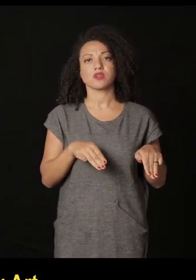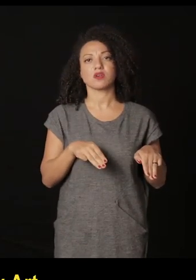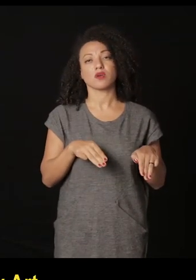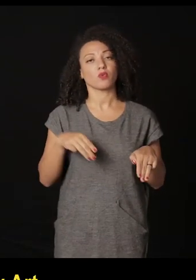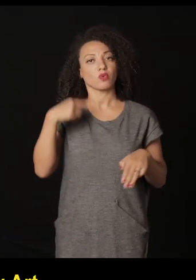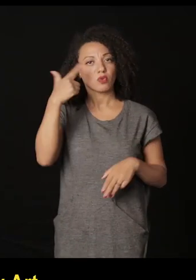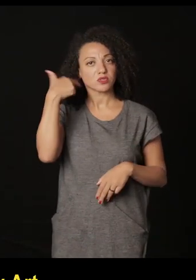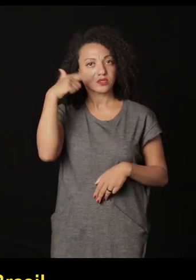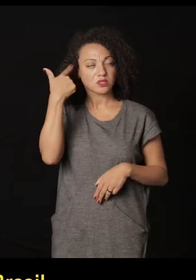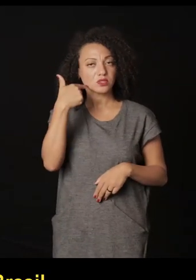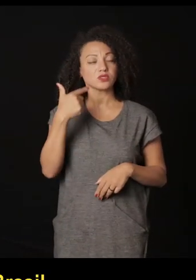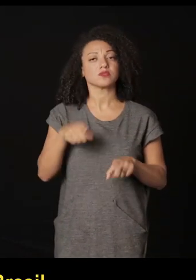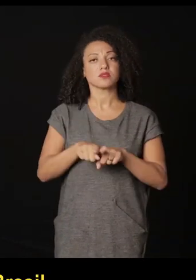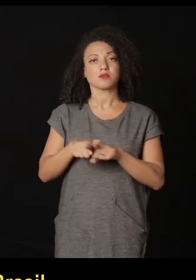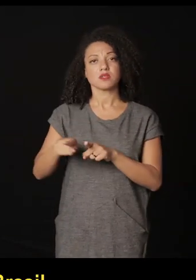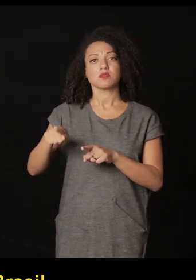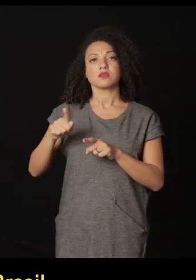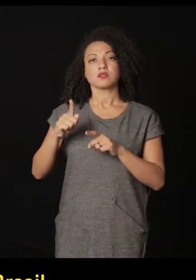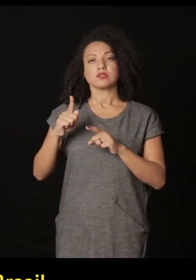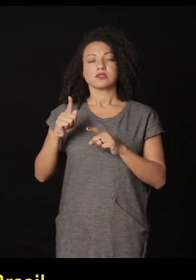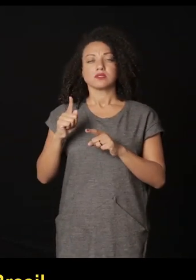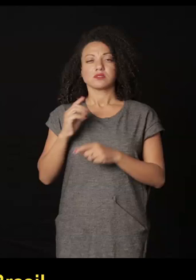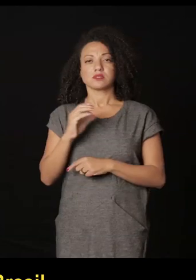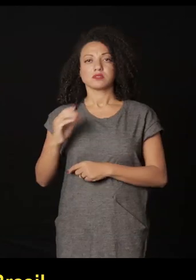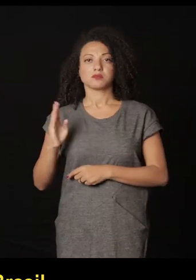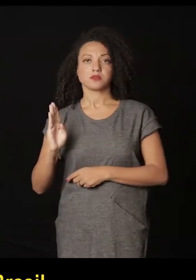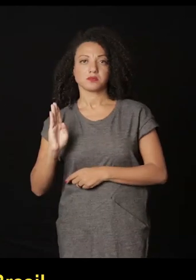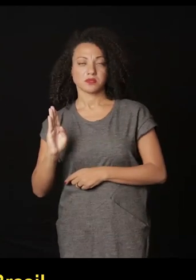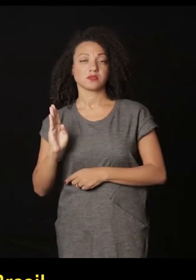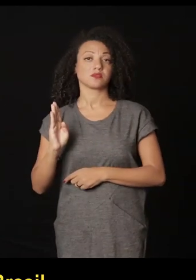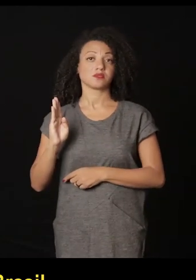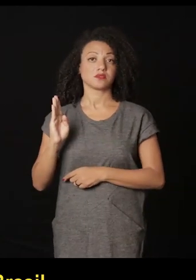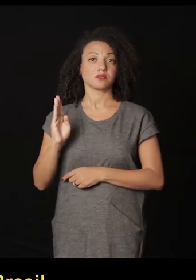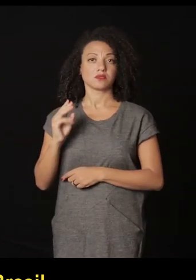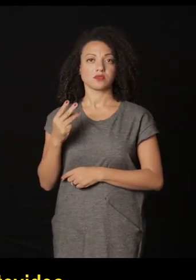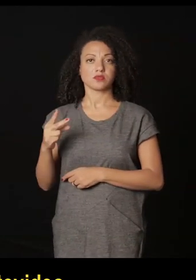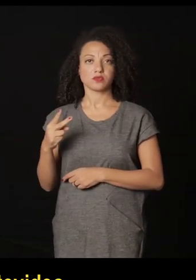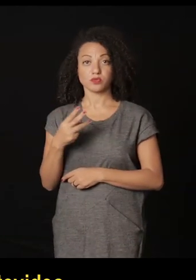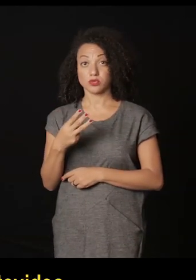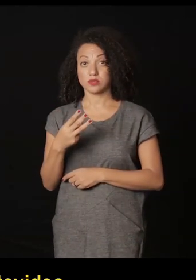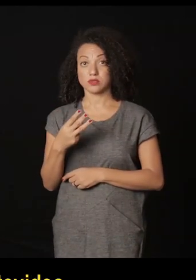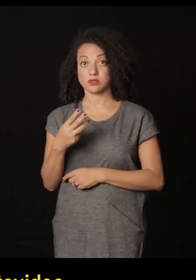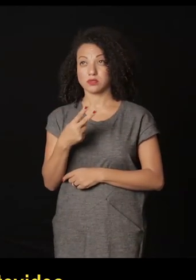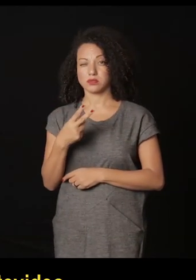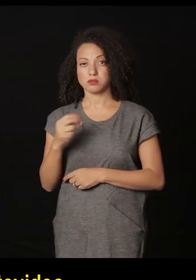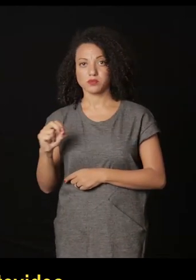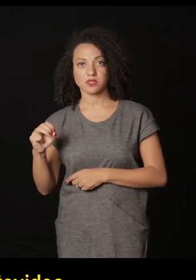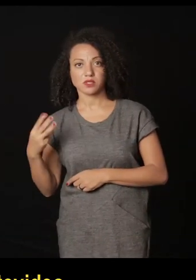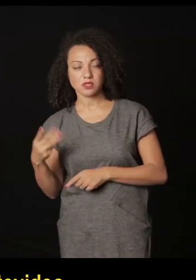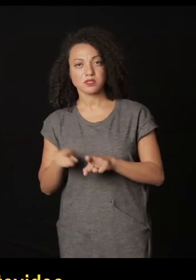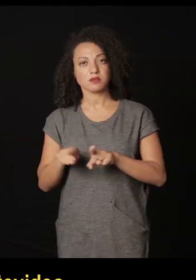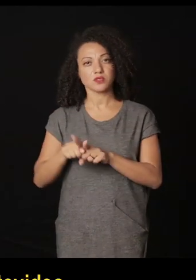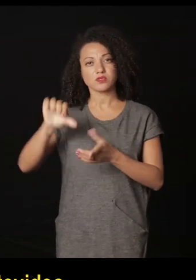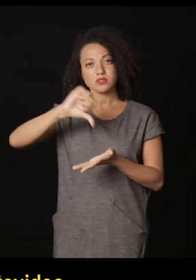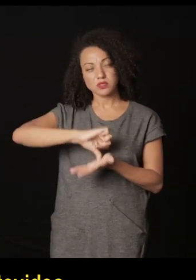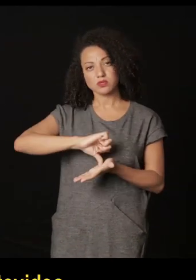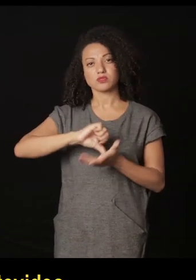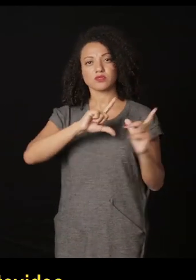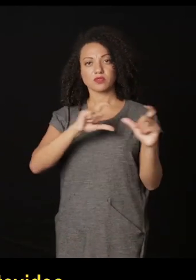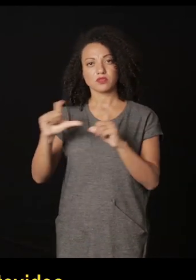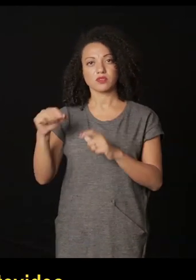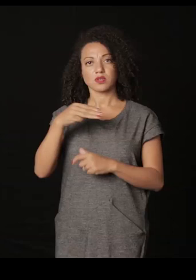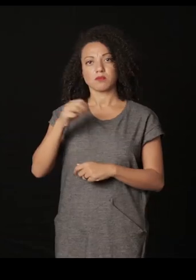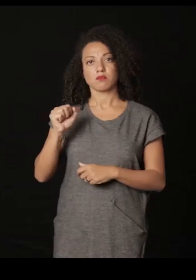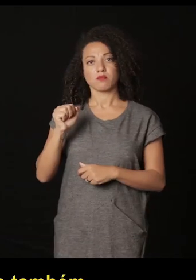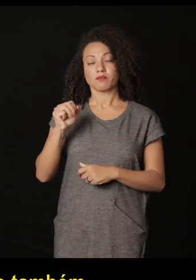Contemporal en Los Ángeles, en el Centro Cultural Banco del Brasil, en Río de Janeiro, 2003, en el Centro de la Fotografía de Montevideo, donde tengo una